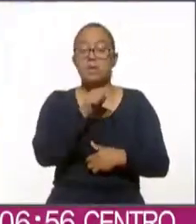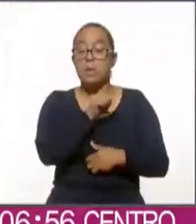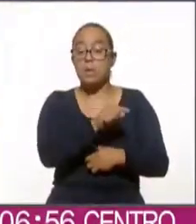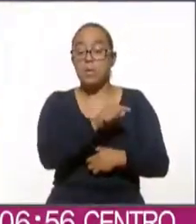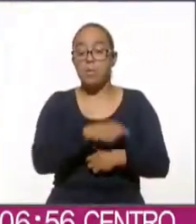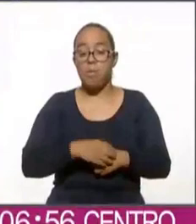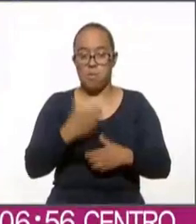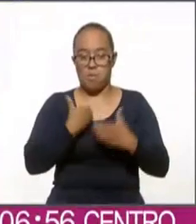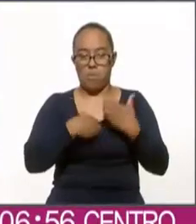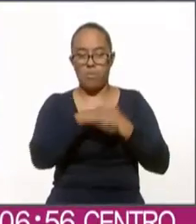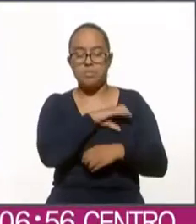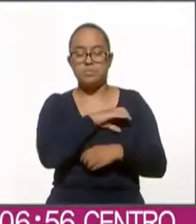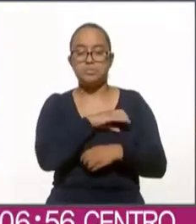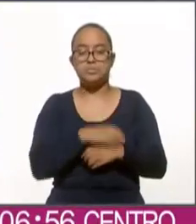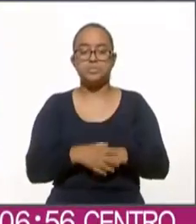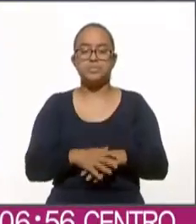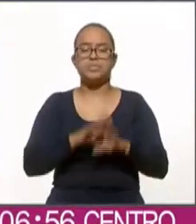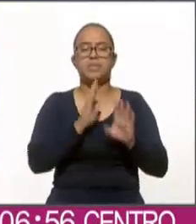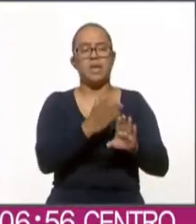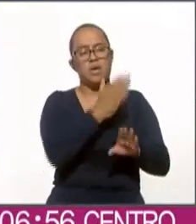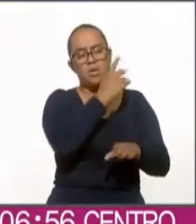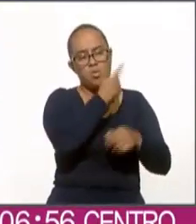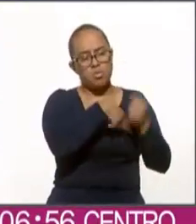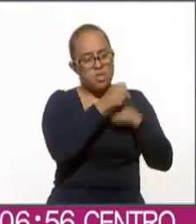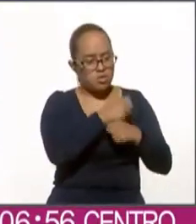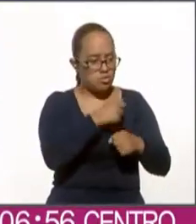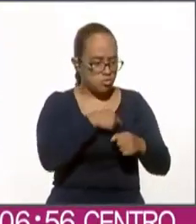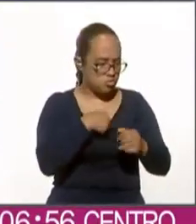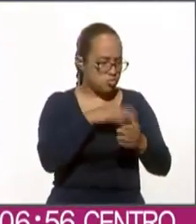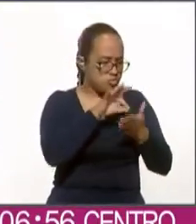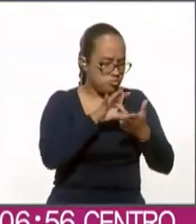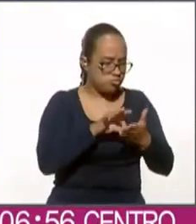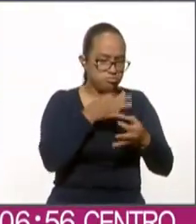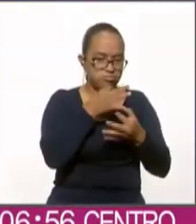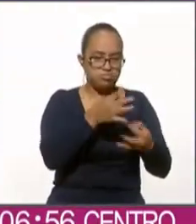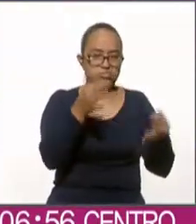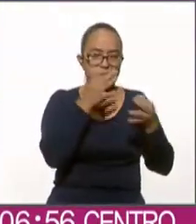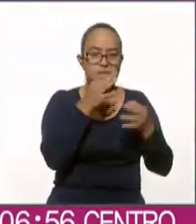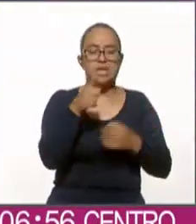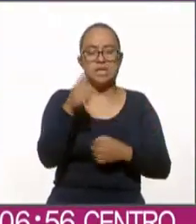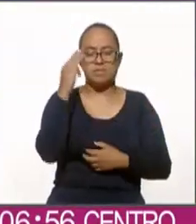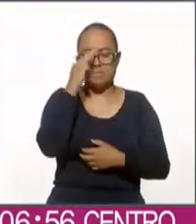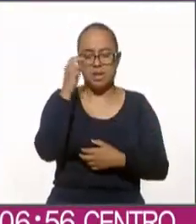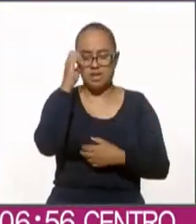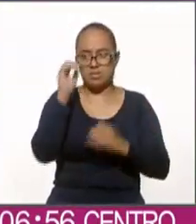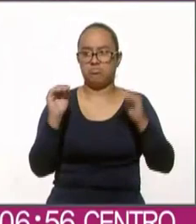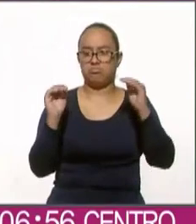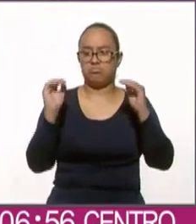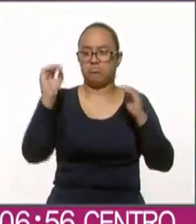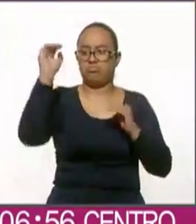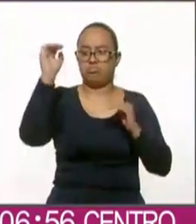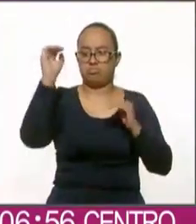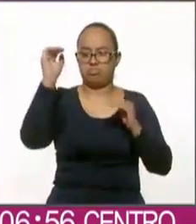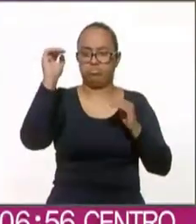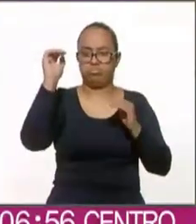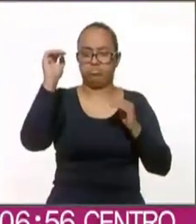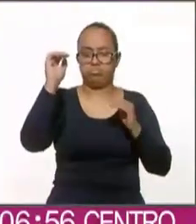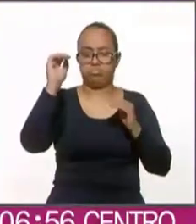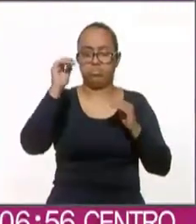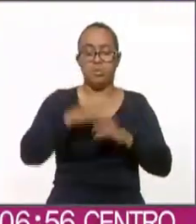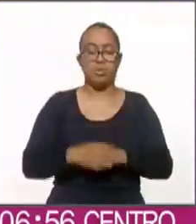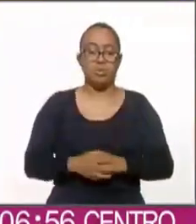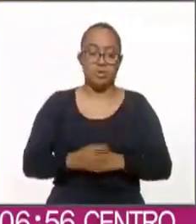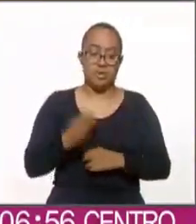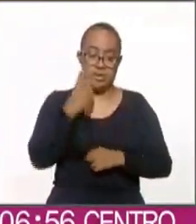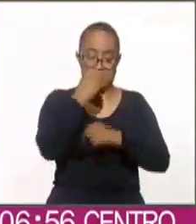había tomado una ventaja sobre el excanciller Marcelo Ebrard y durante